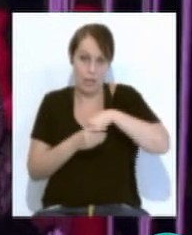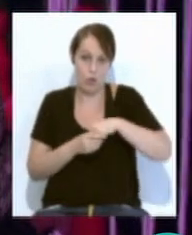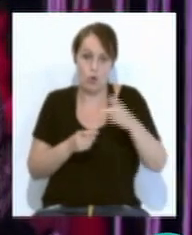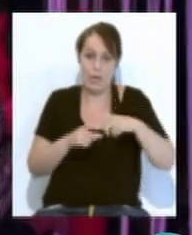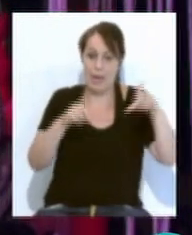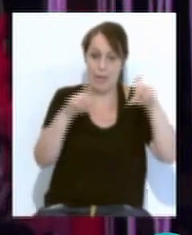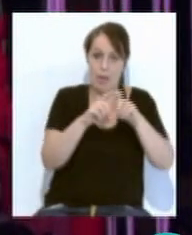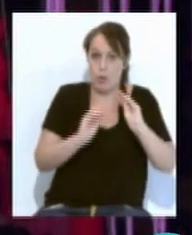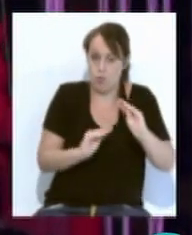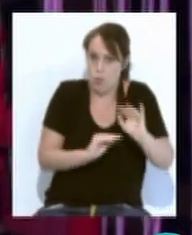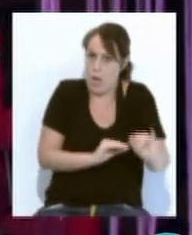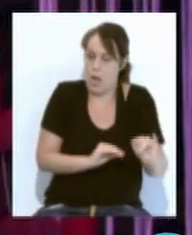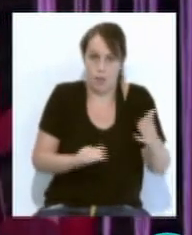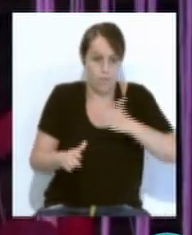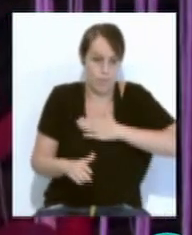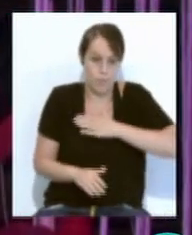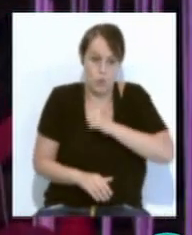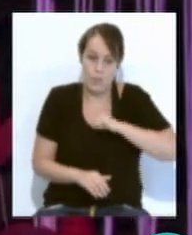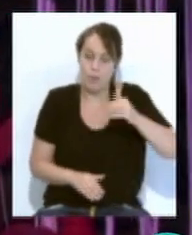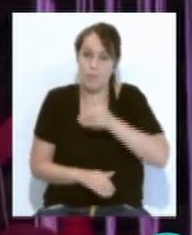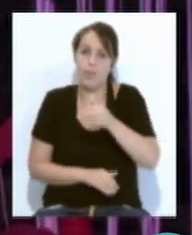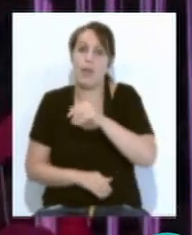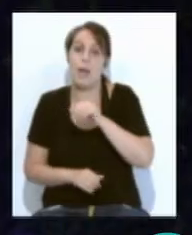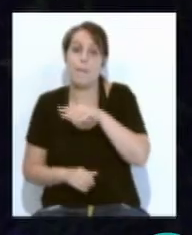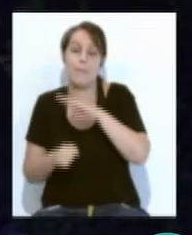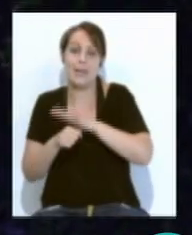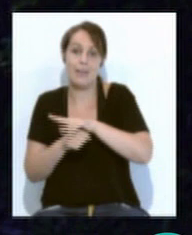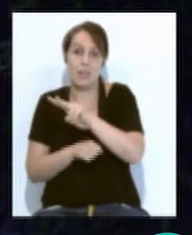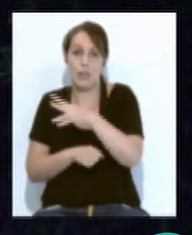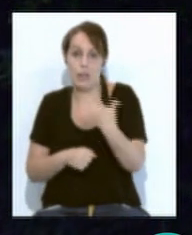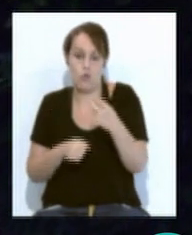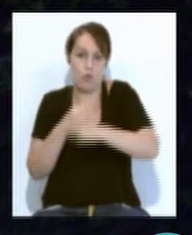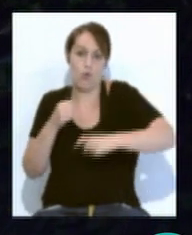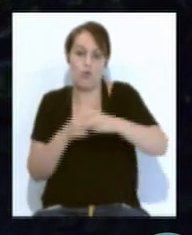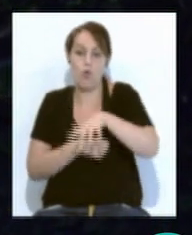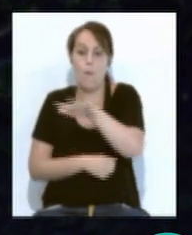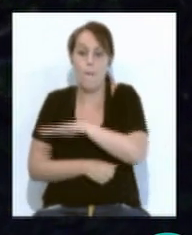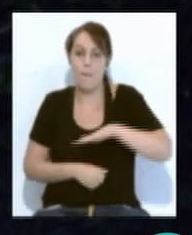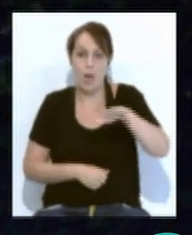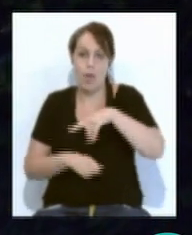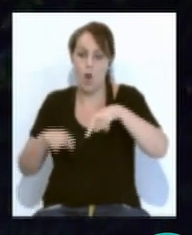Triada la próxima actuación será el martes 25 de agosto en la Plaza de los Porches